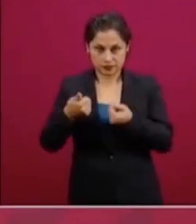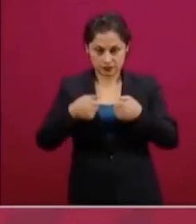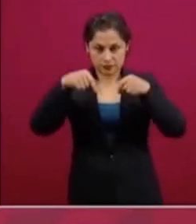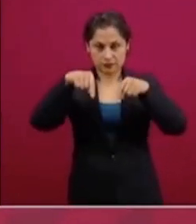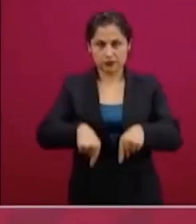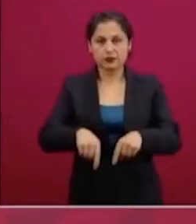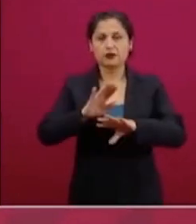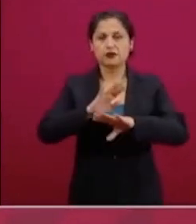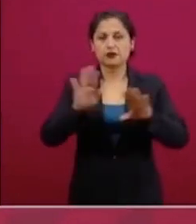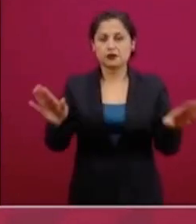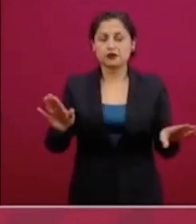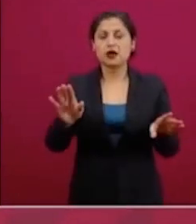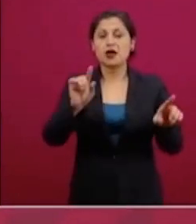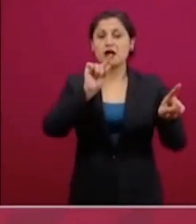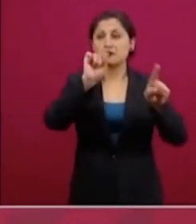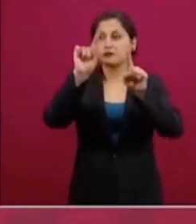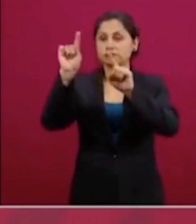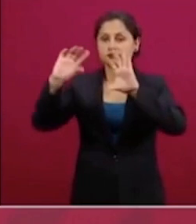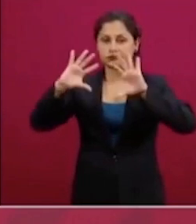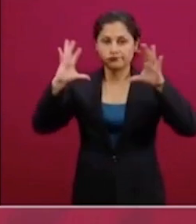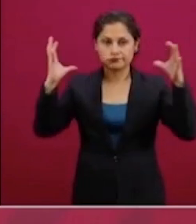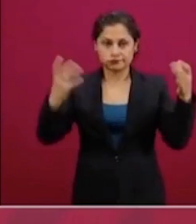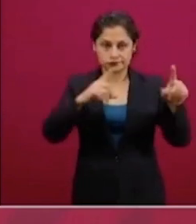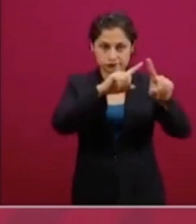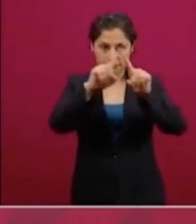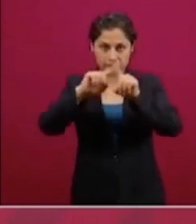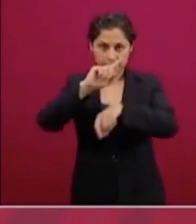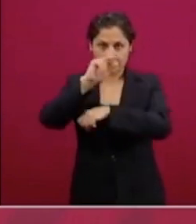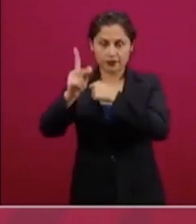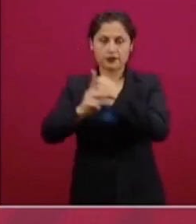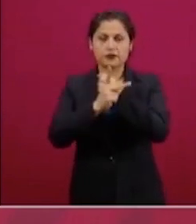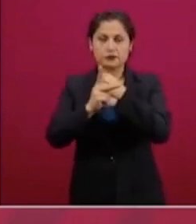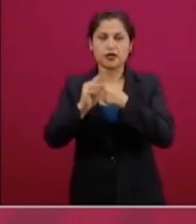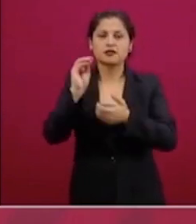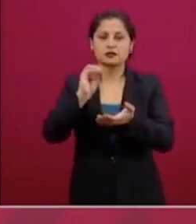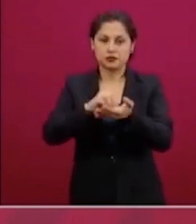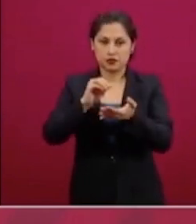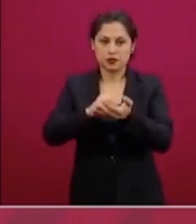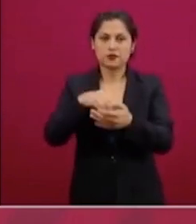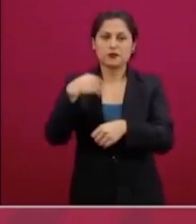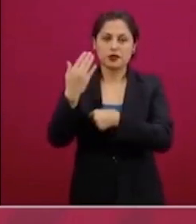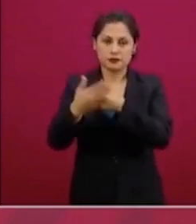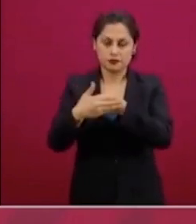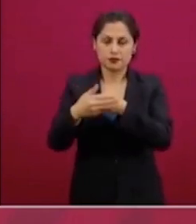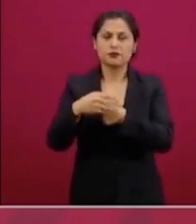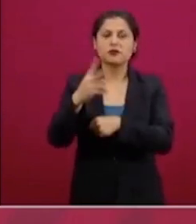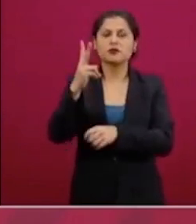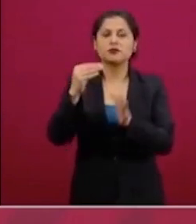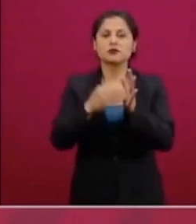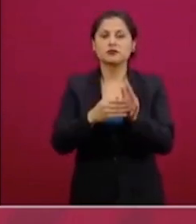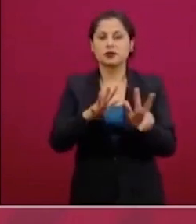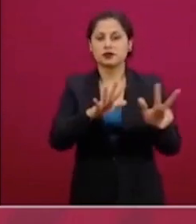en diferentes lugares del mundo que está por hacerse esto, son 2 mil 826.